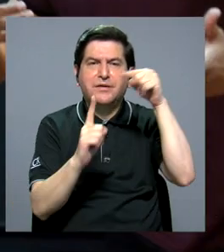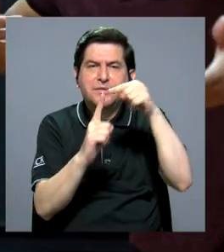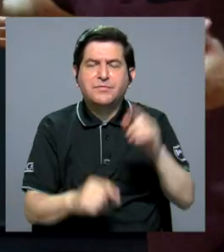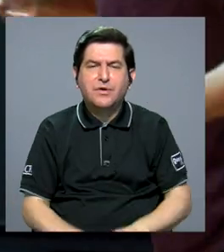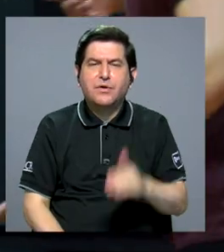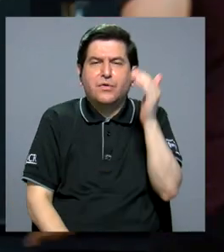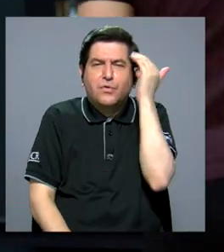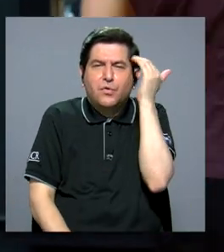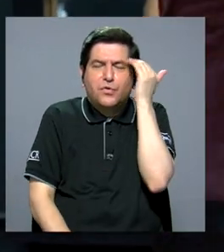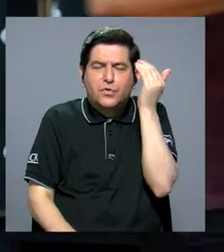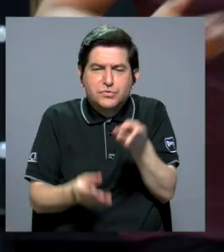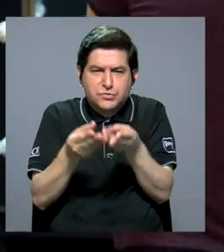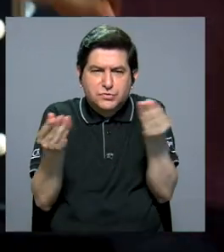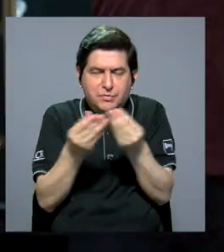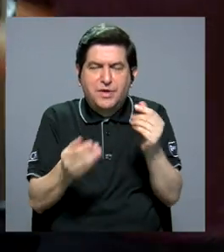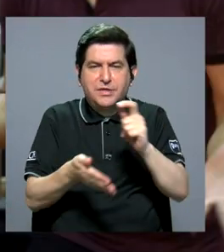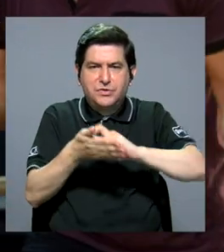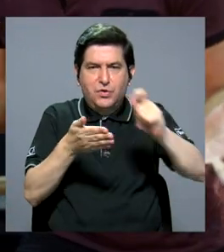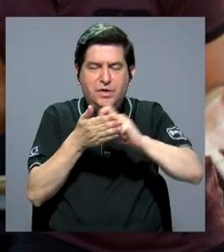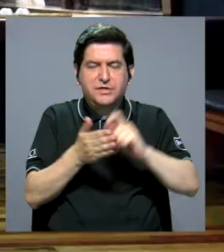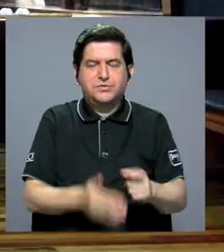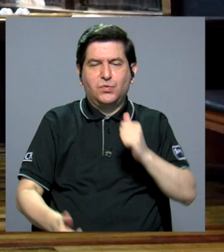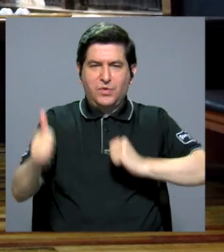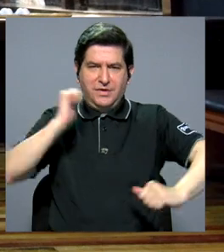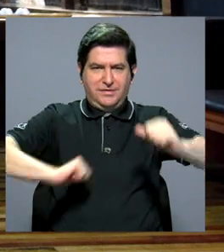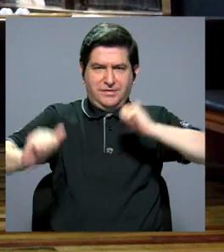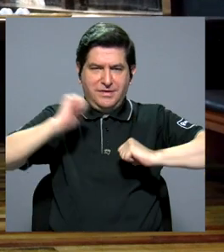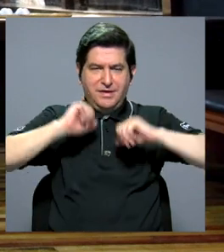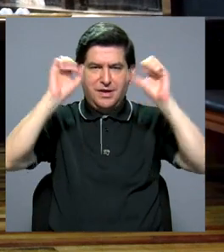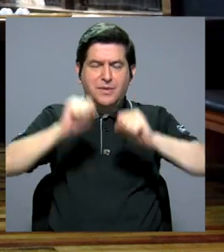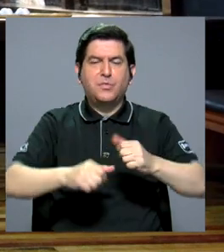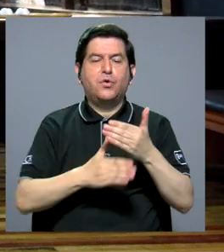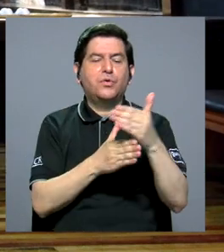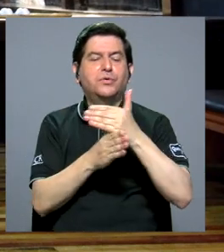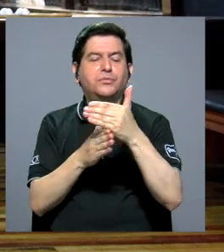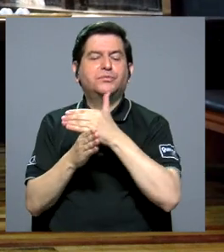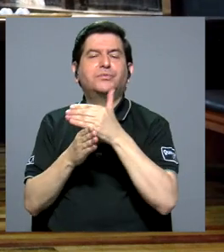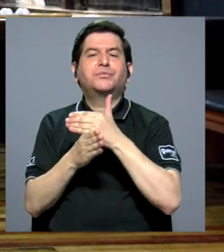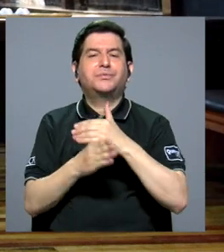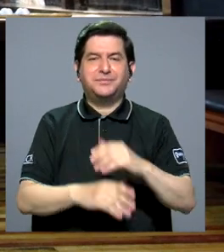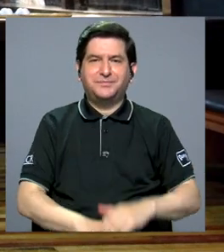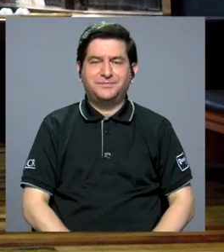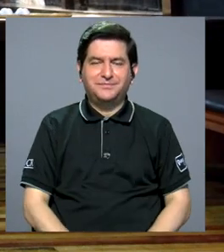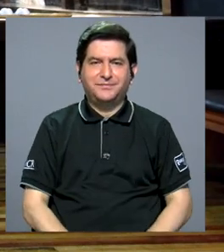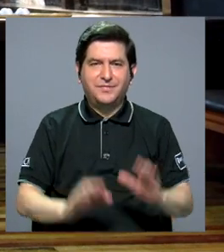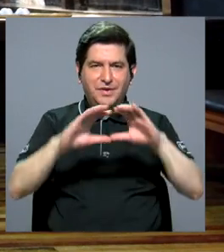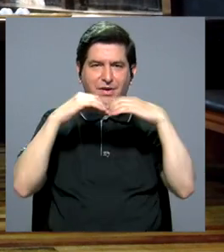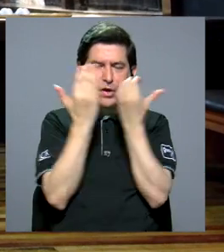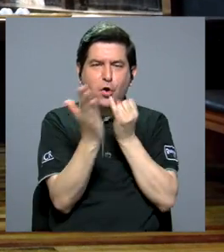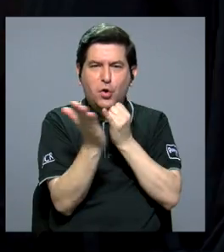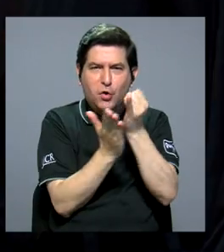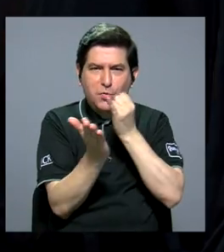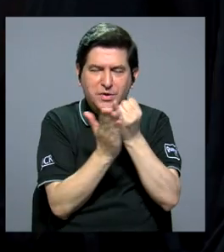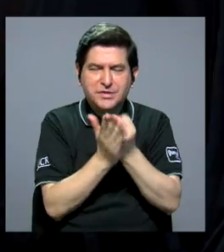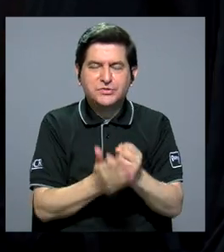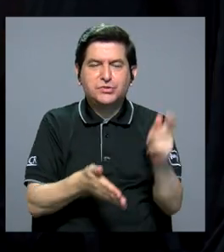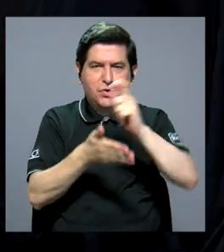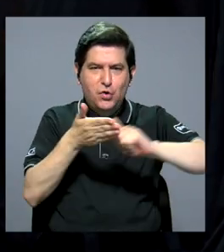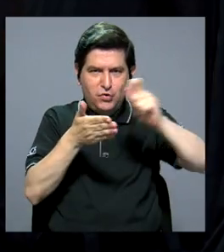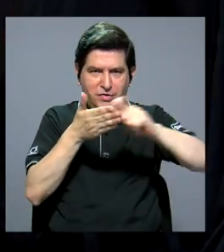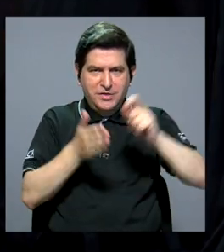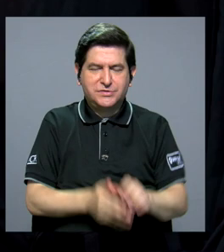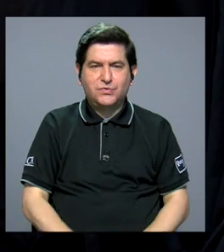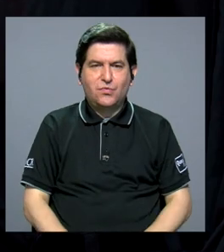el conocimiento generado en la Escuela de Artes Dramáticas sea compartido. La Comisión de Investigación de la Escuela